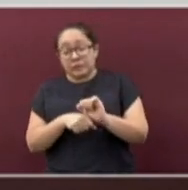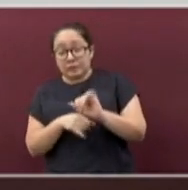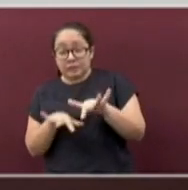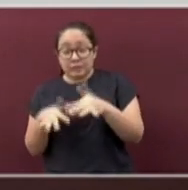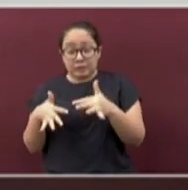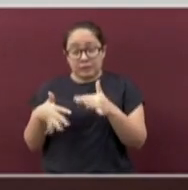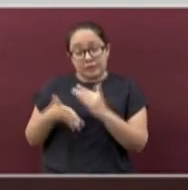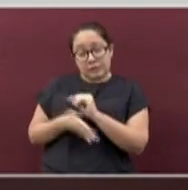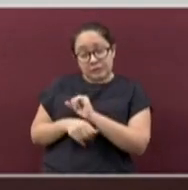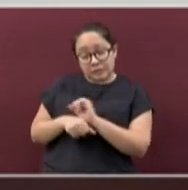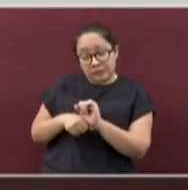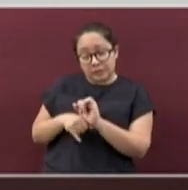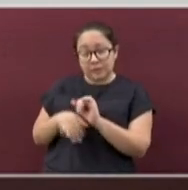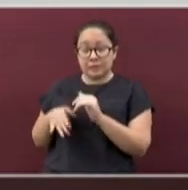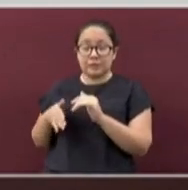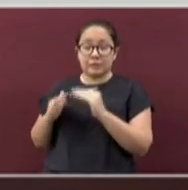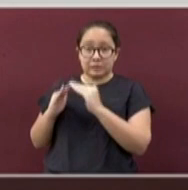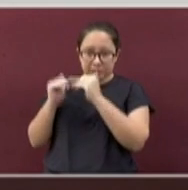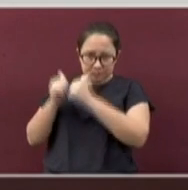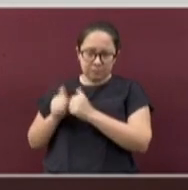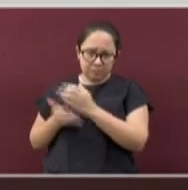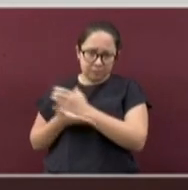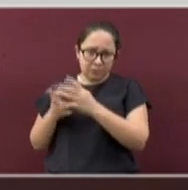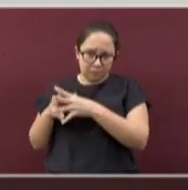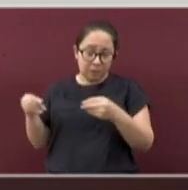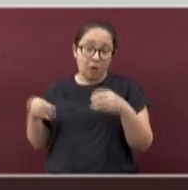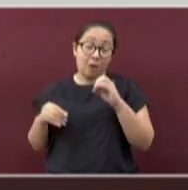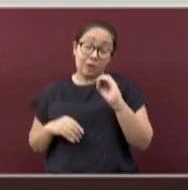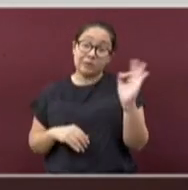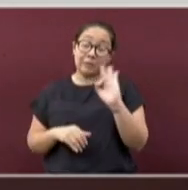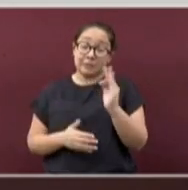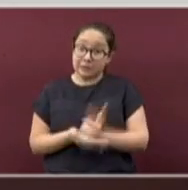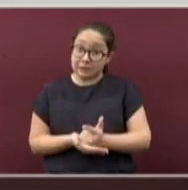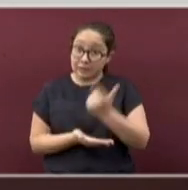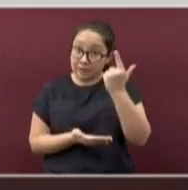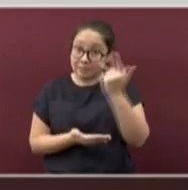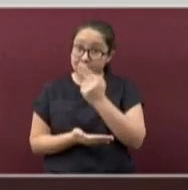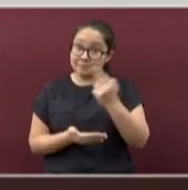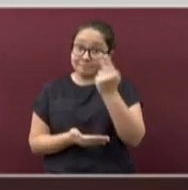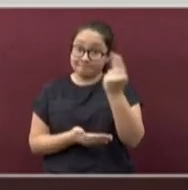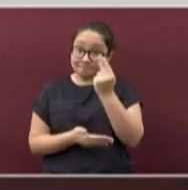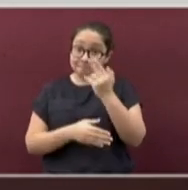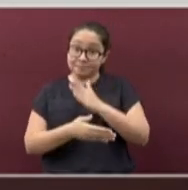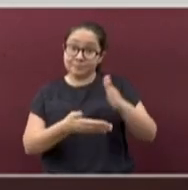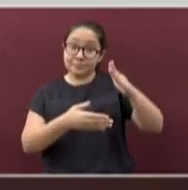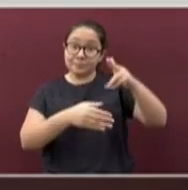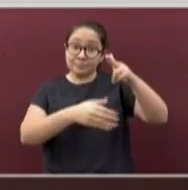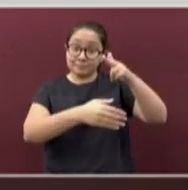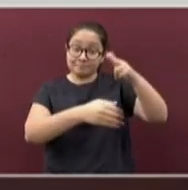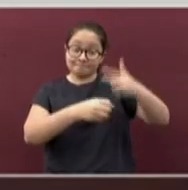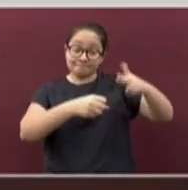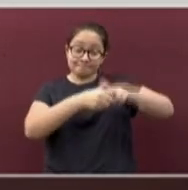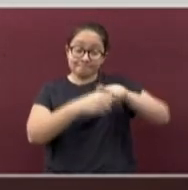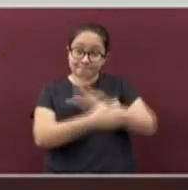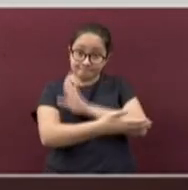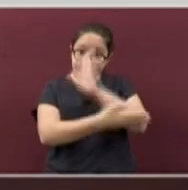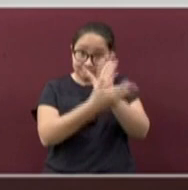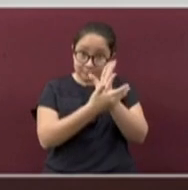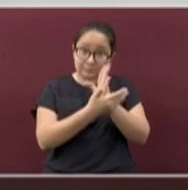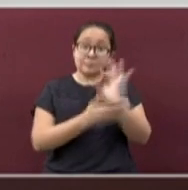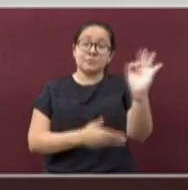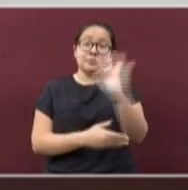casa, pero también se le puede complicar y requerir hospitalización, incluso ser intubado,